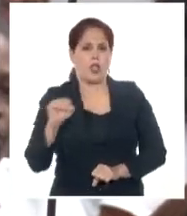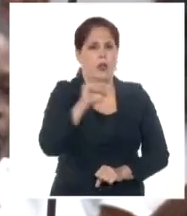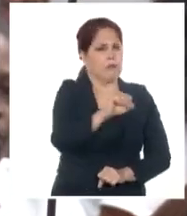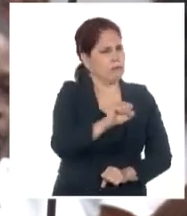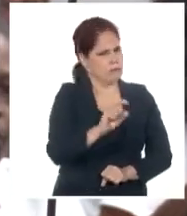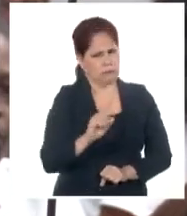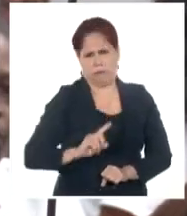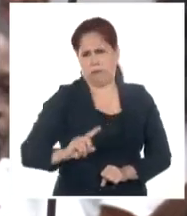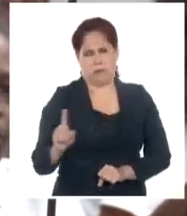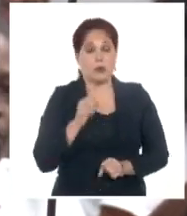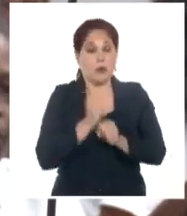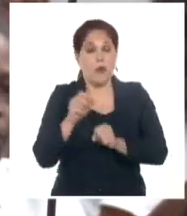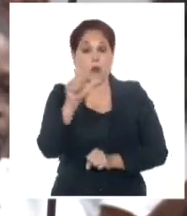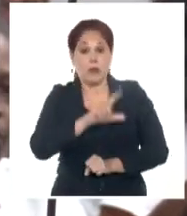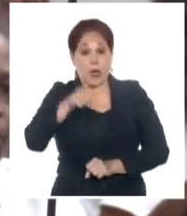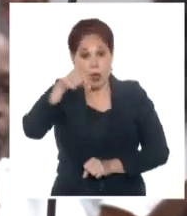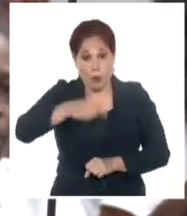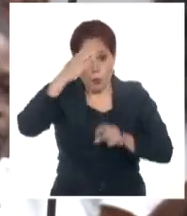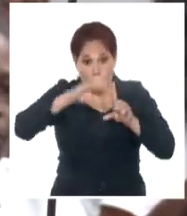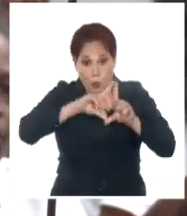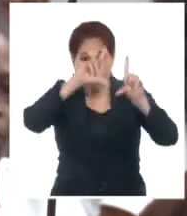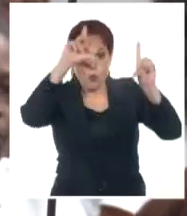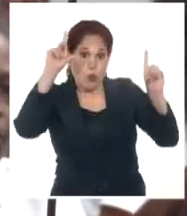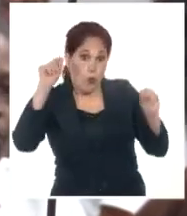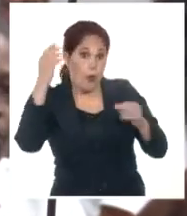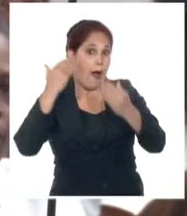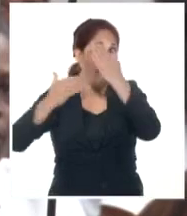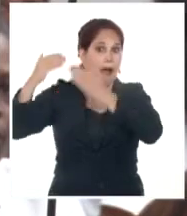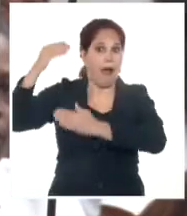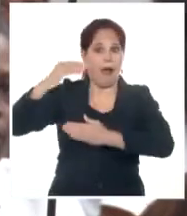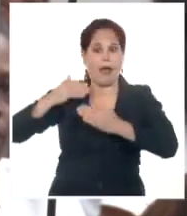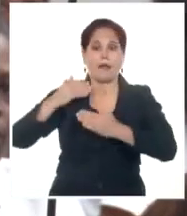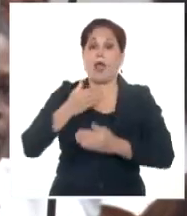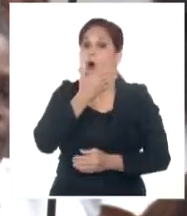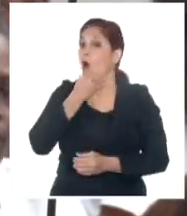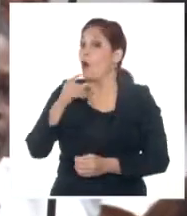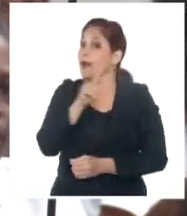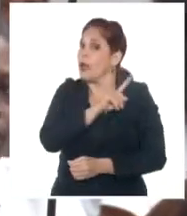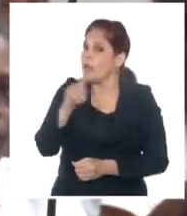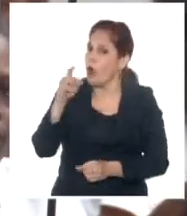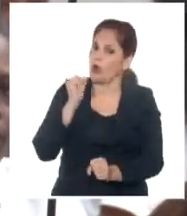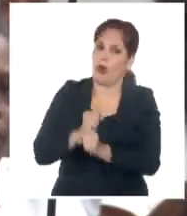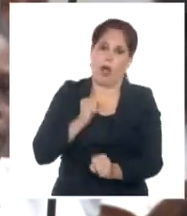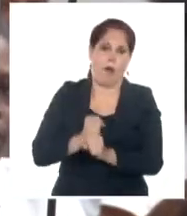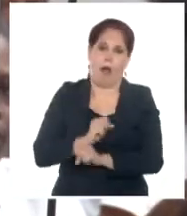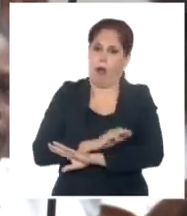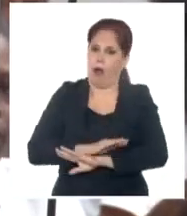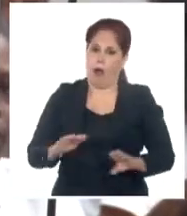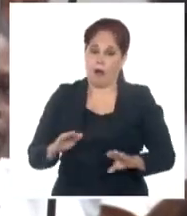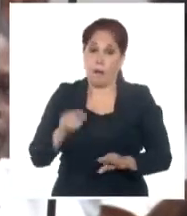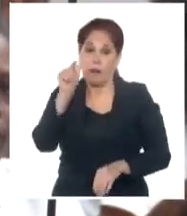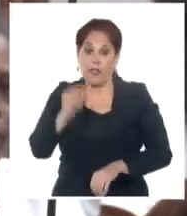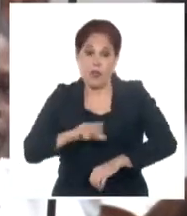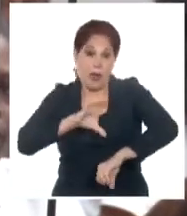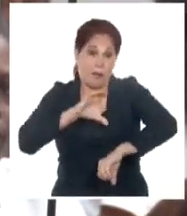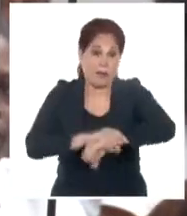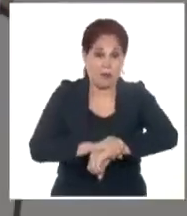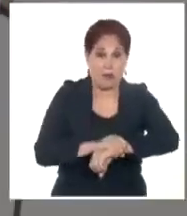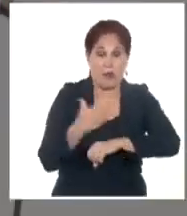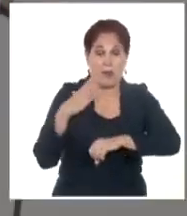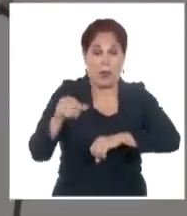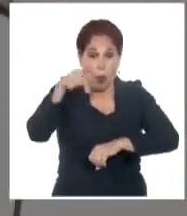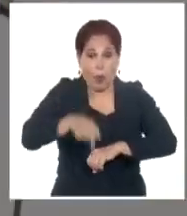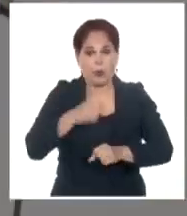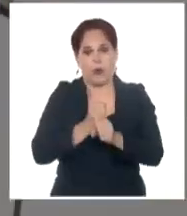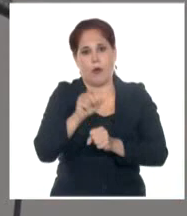muchos de los trabajadores sociales están en Cuba hoy, que eran jóvenes desvinculados, que eran jóvenes acabados de salir, de cumplir una sanción.